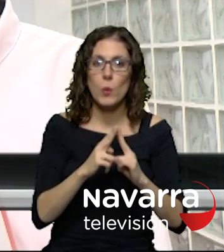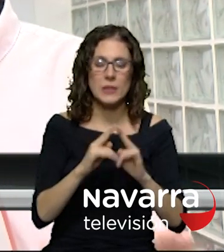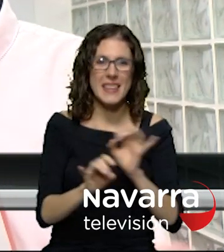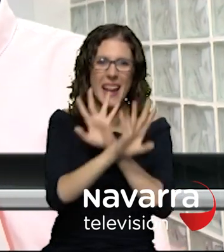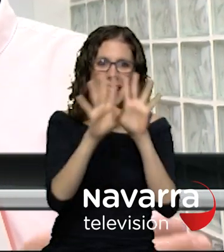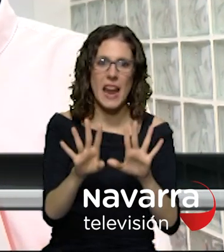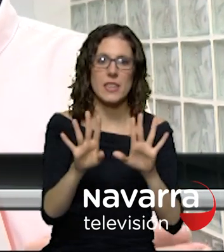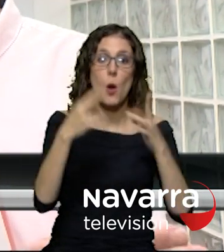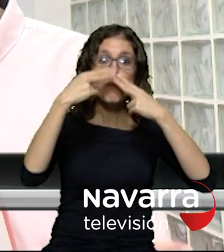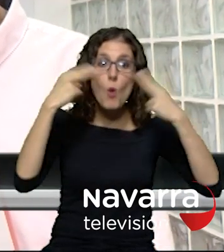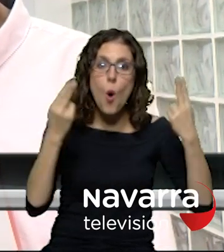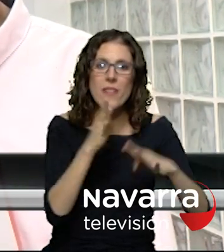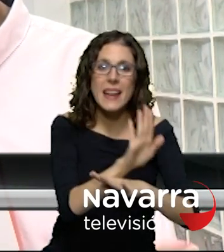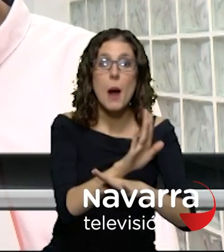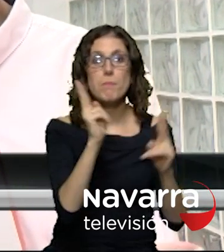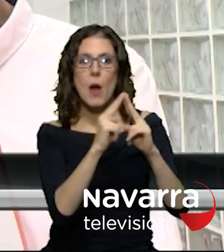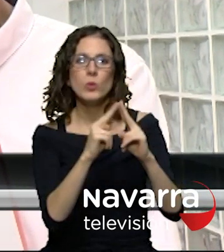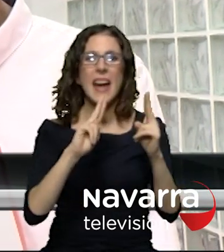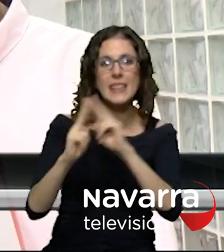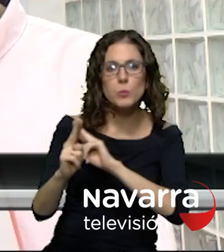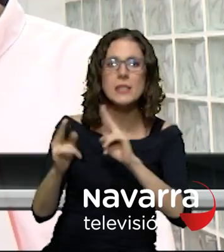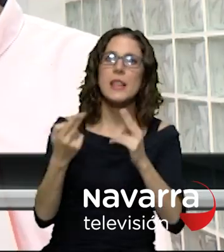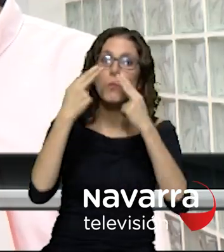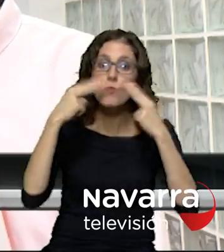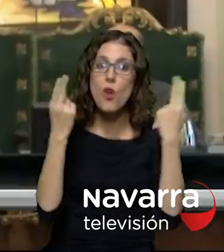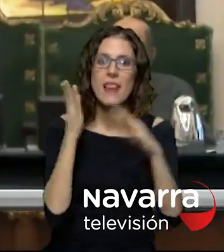que publique preguntas y respuestas con claridad